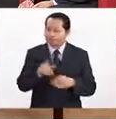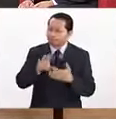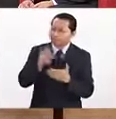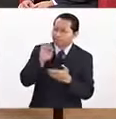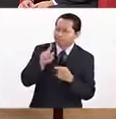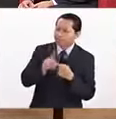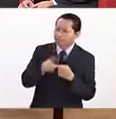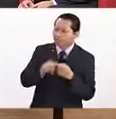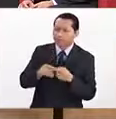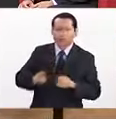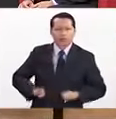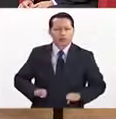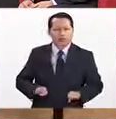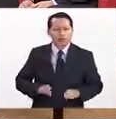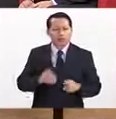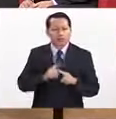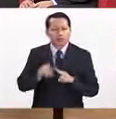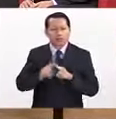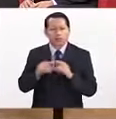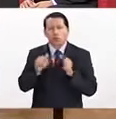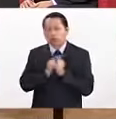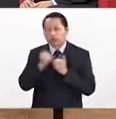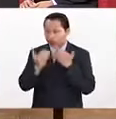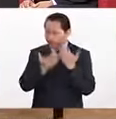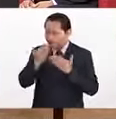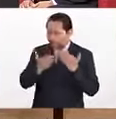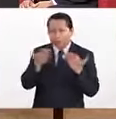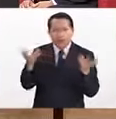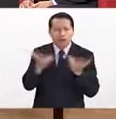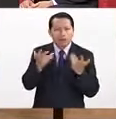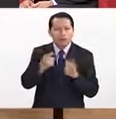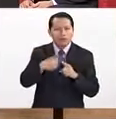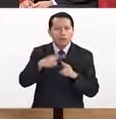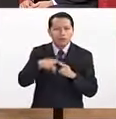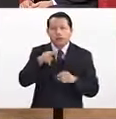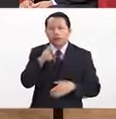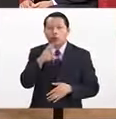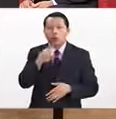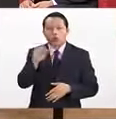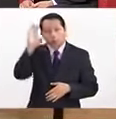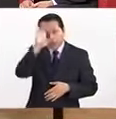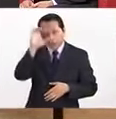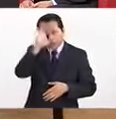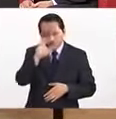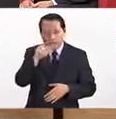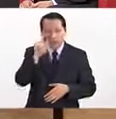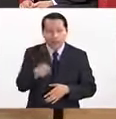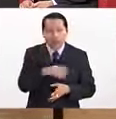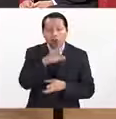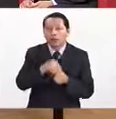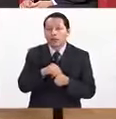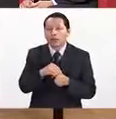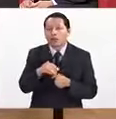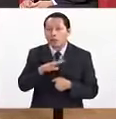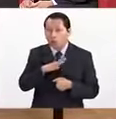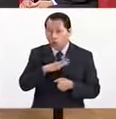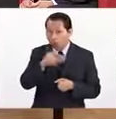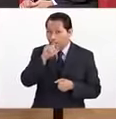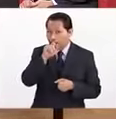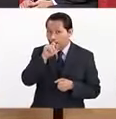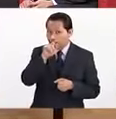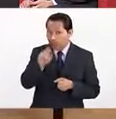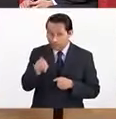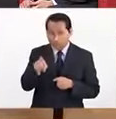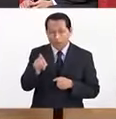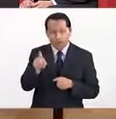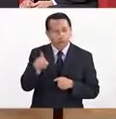con los estudios también que han hecho mucho de la neurociencia, todo el consumo tiene una explicación